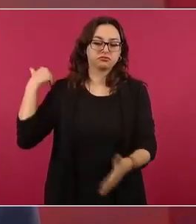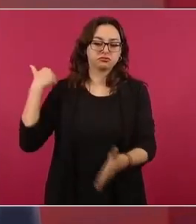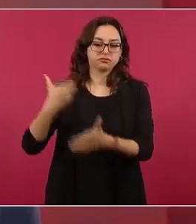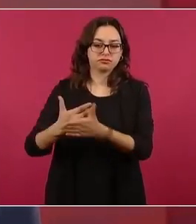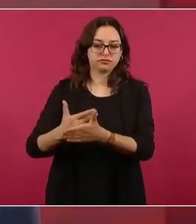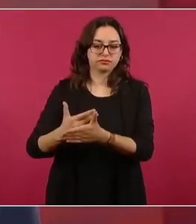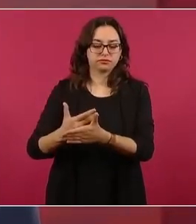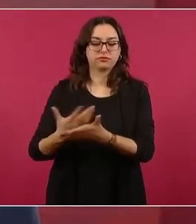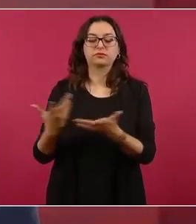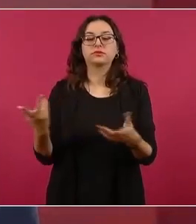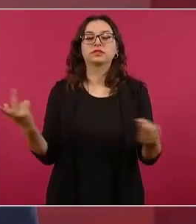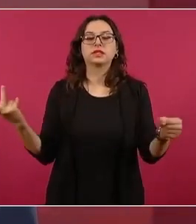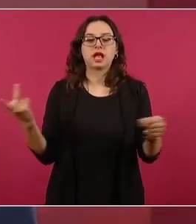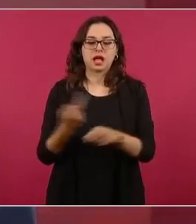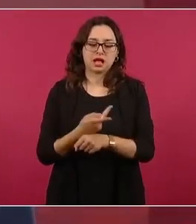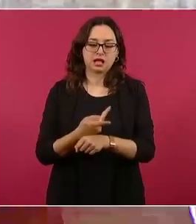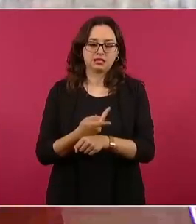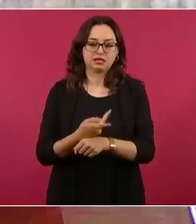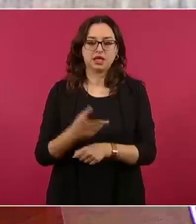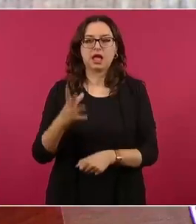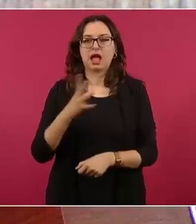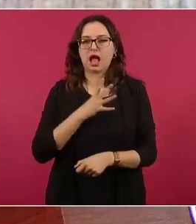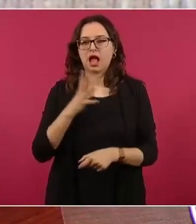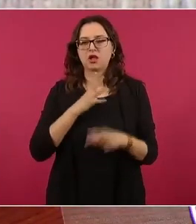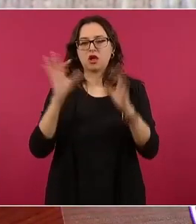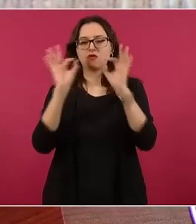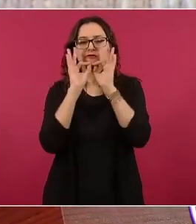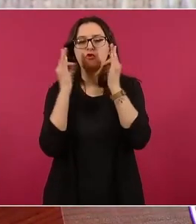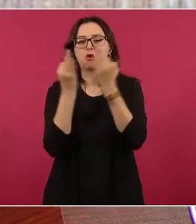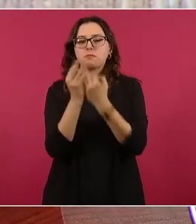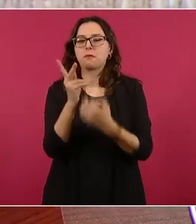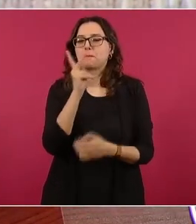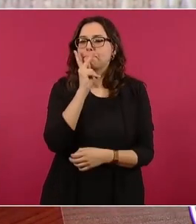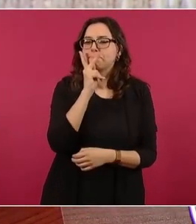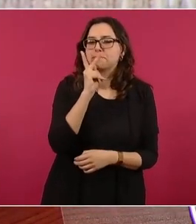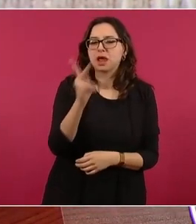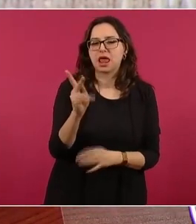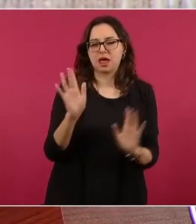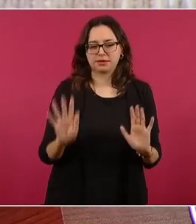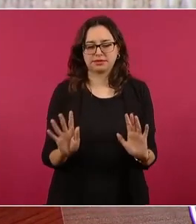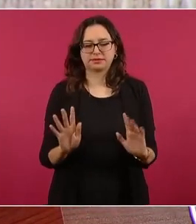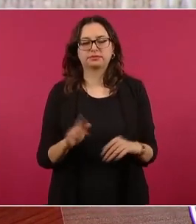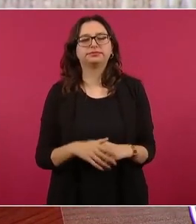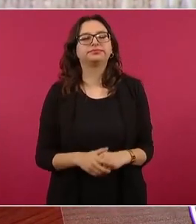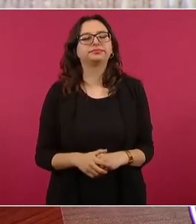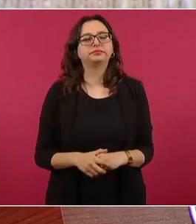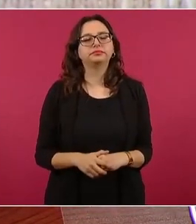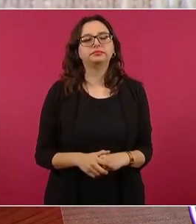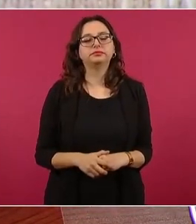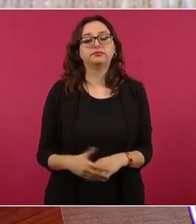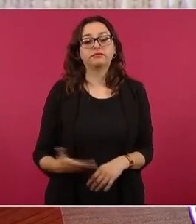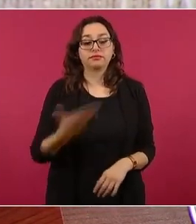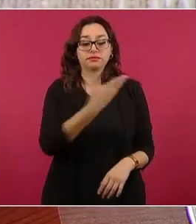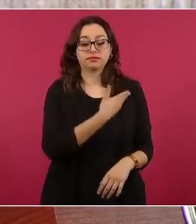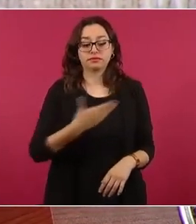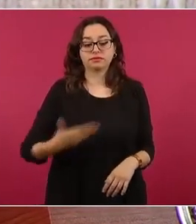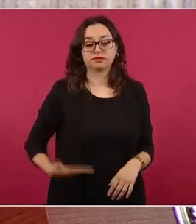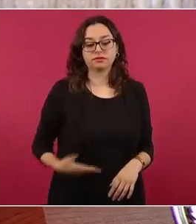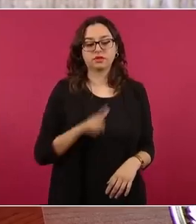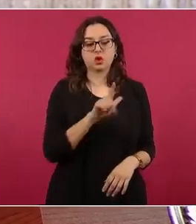cuando era presidente Luis Echeverría, pues se